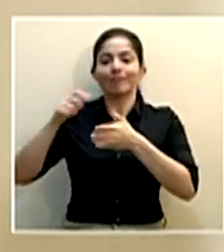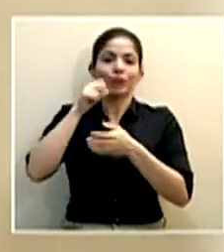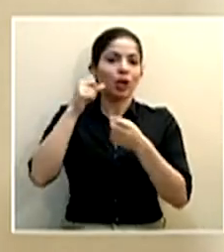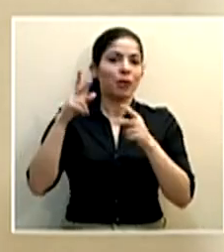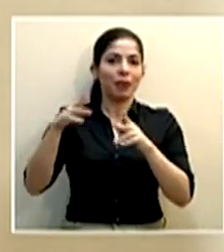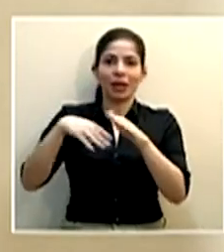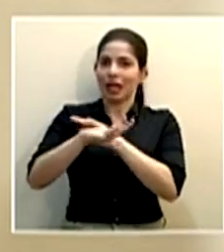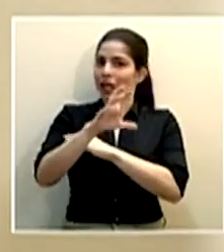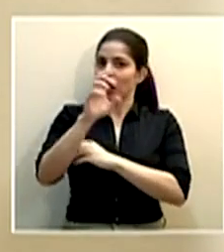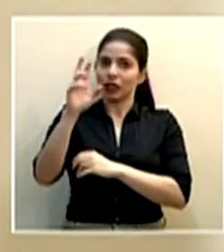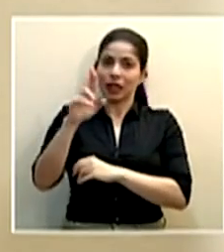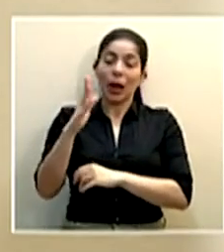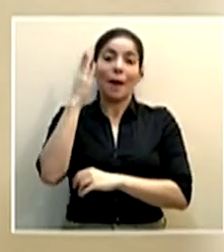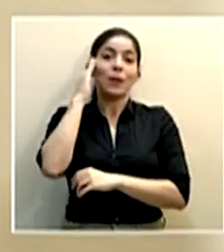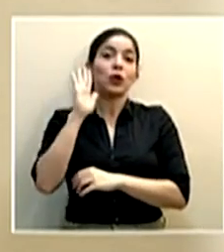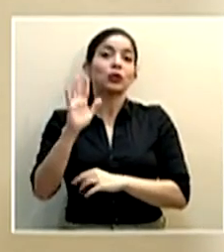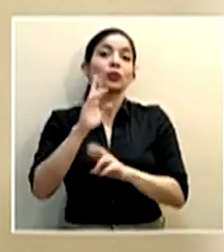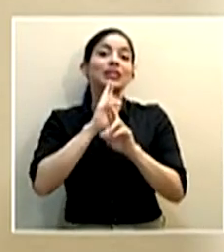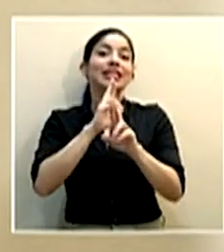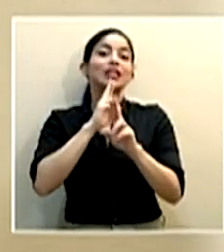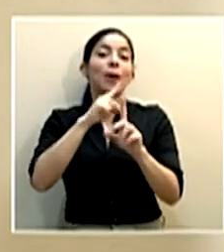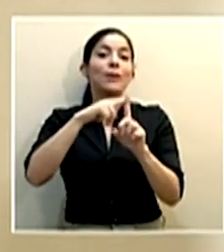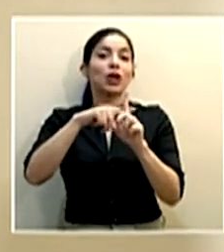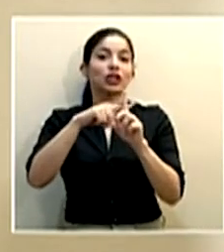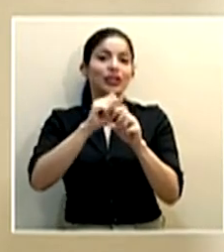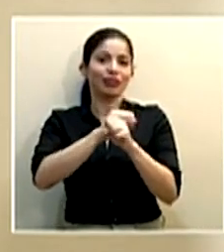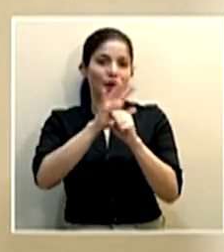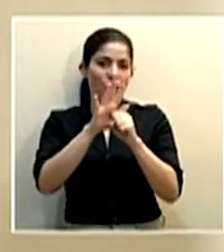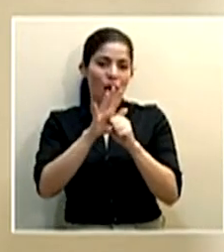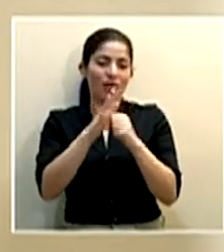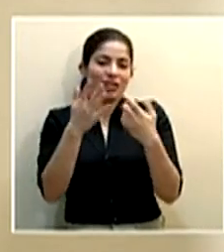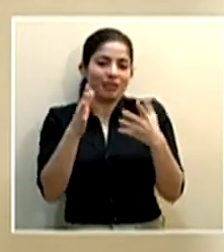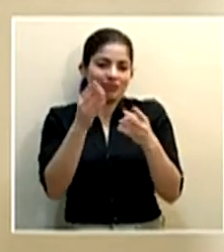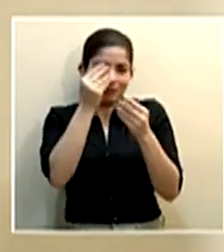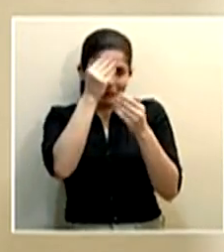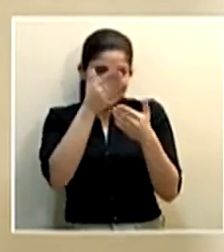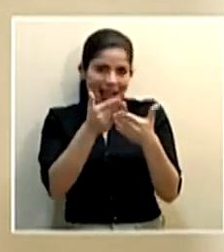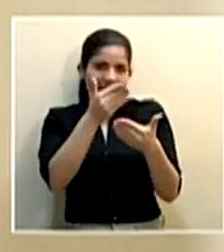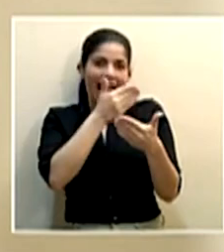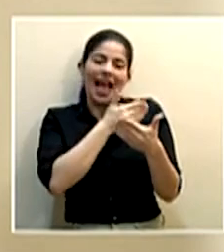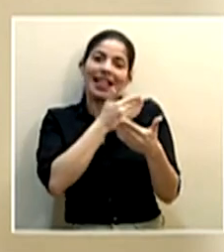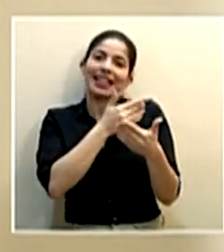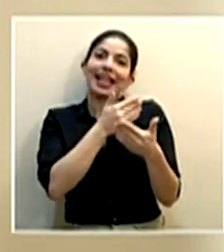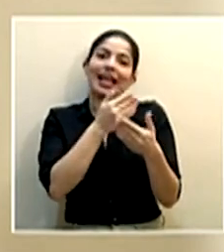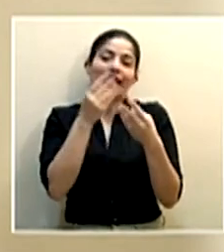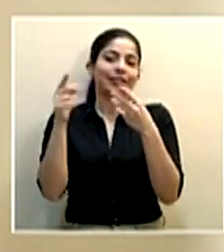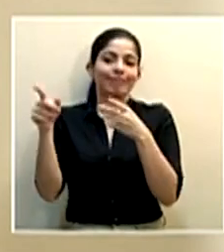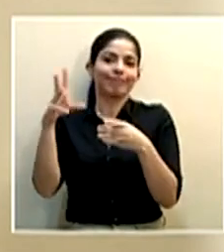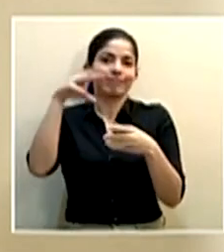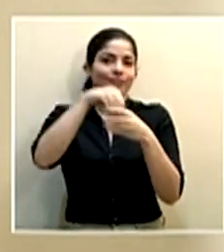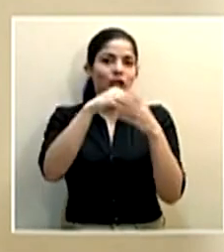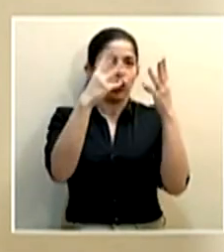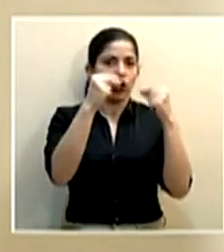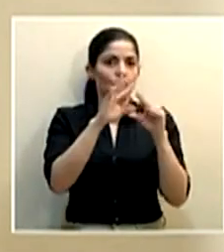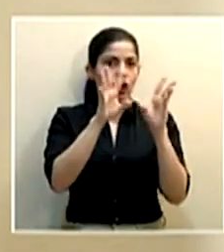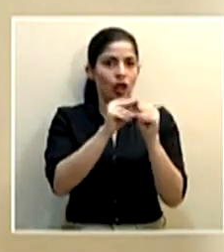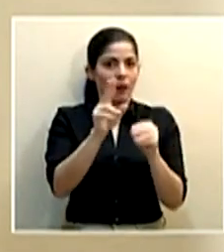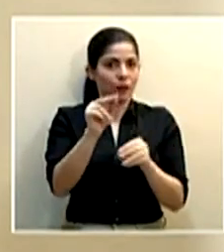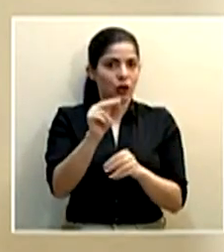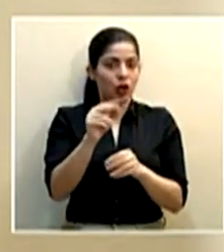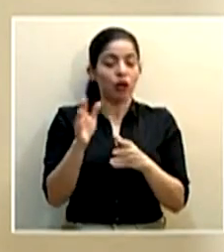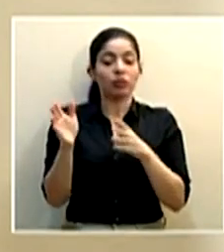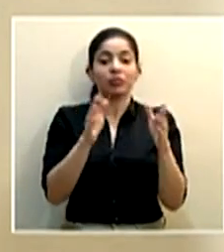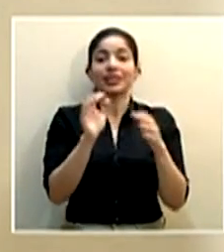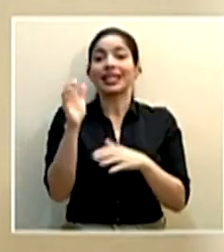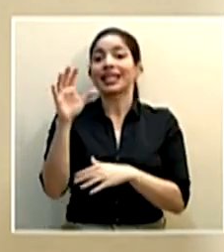ingreso a Costa Rica, por tener resultado positivo en la prueba COVID-19, que como ya había indicado anteriormente, no se están contabilizando en el total de casos. Se registran